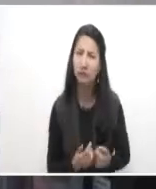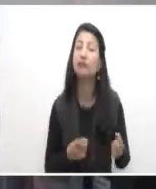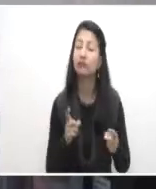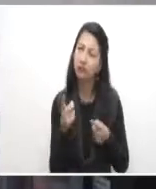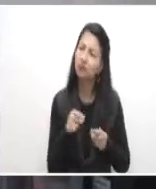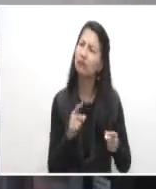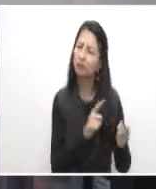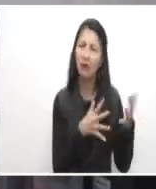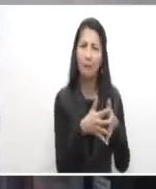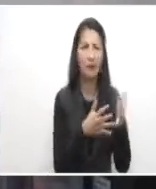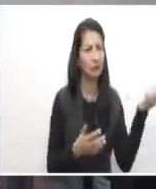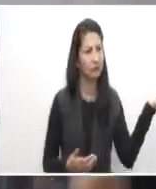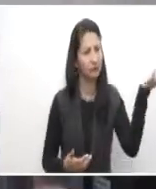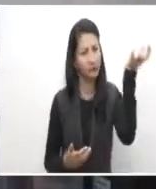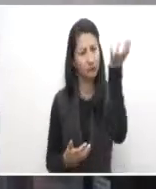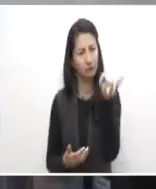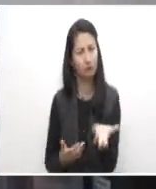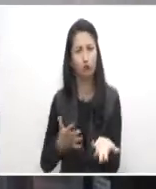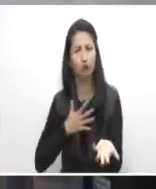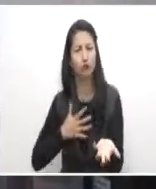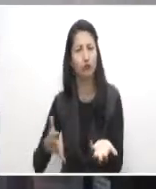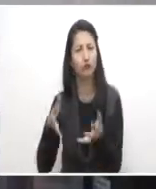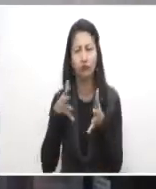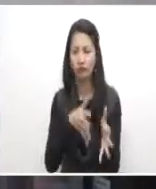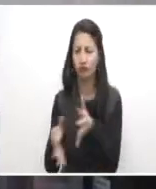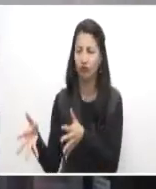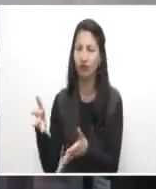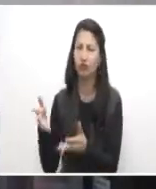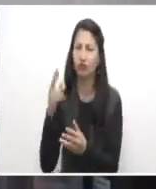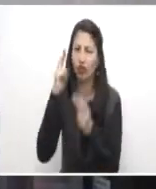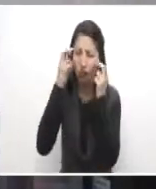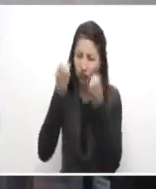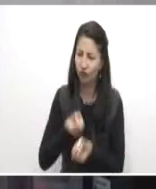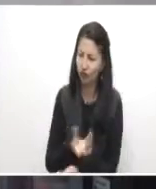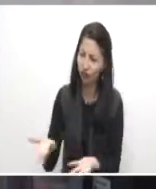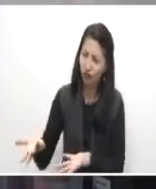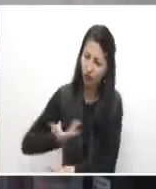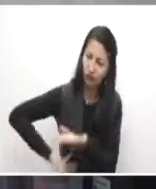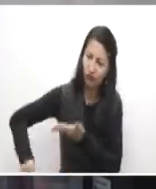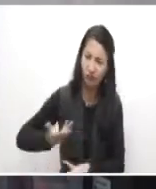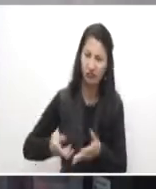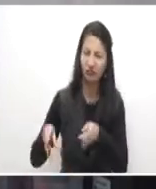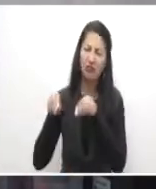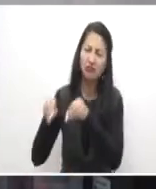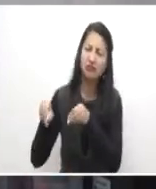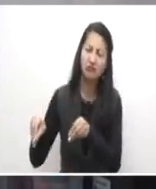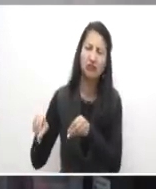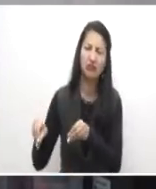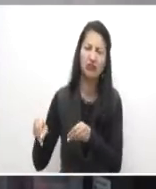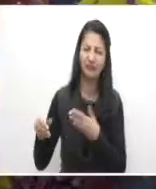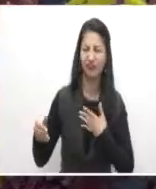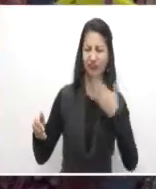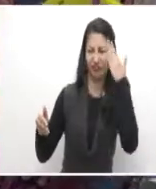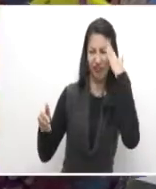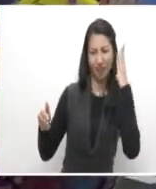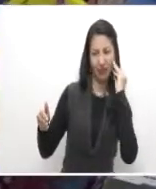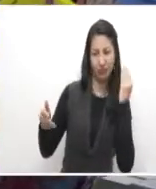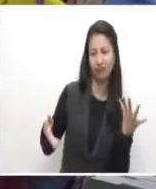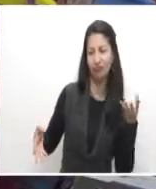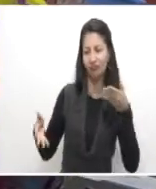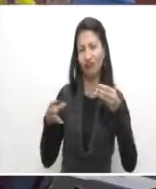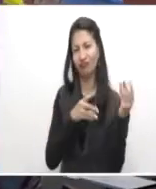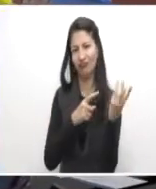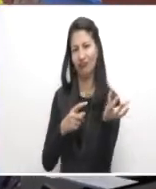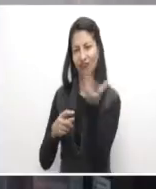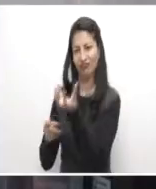otros países diciendo, vamos a impartir ciertos conocimientos con ustedes, vamos a enseñarles a ustedes lo que nosotros hacemos. Pero nuestros